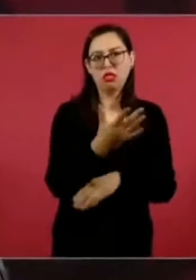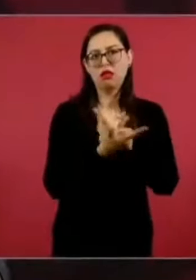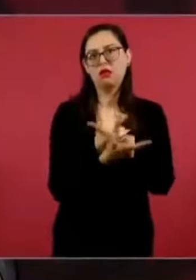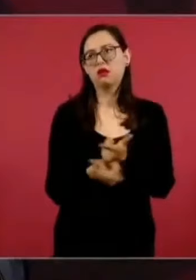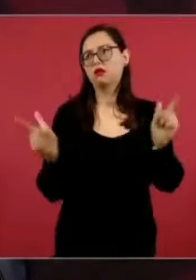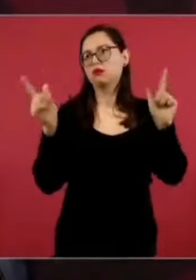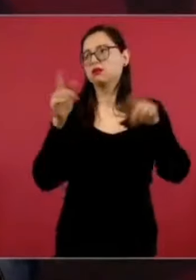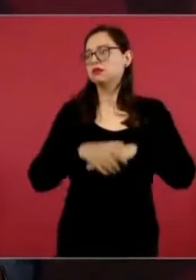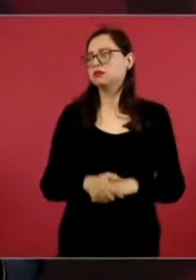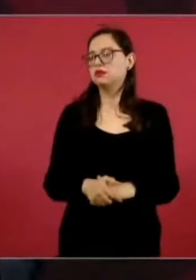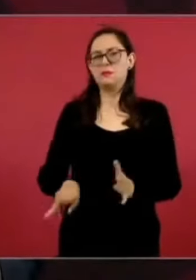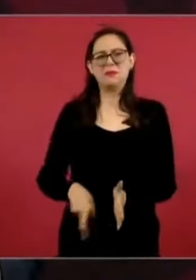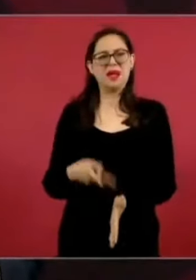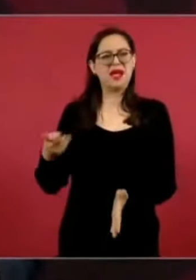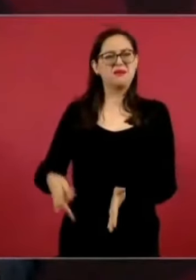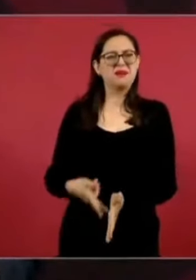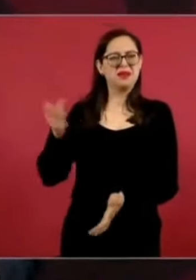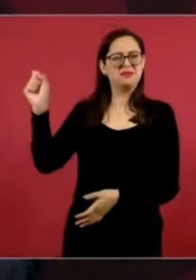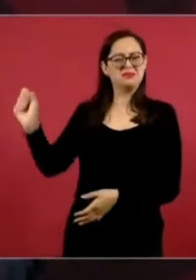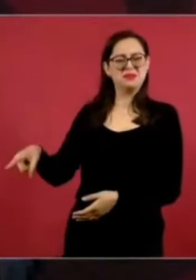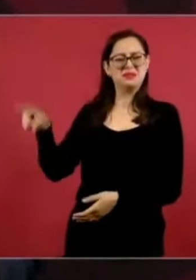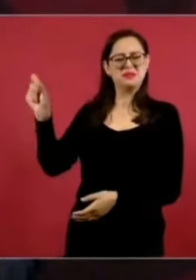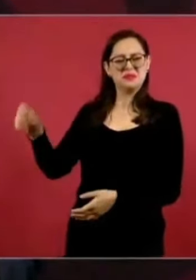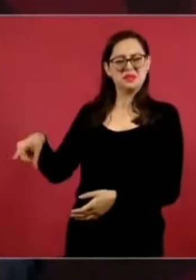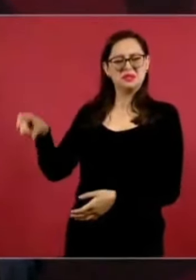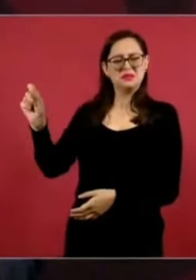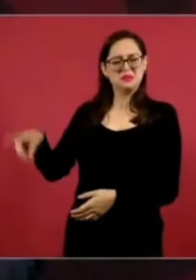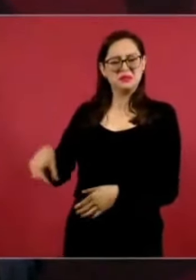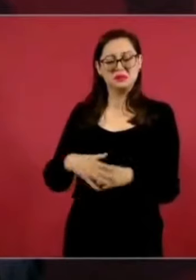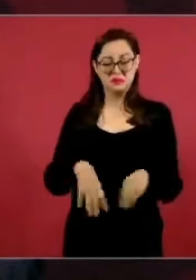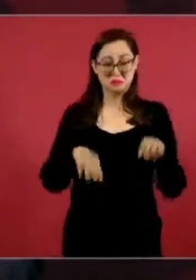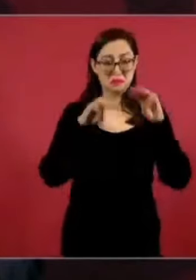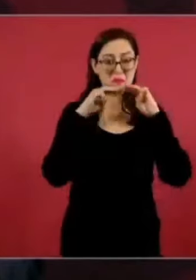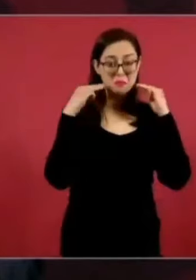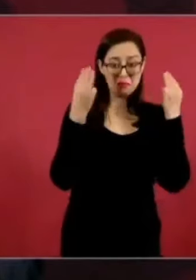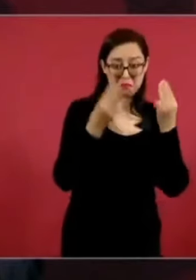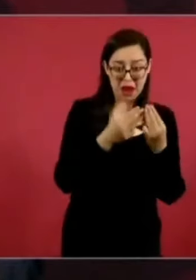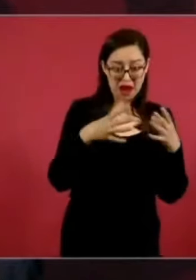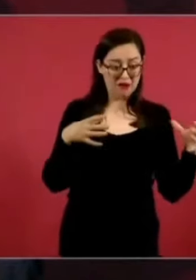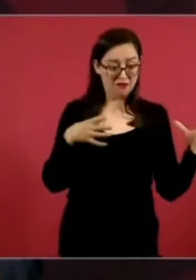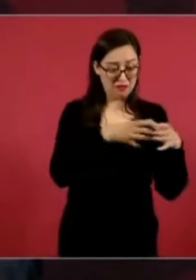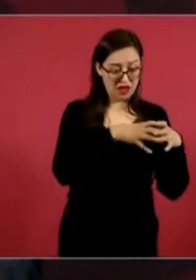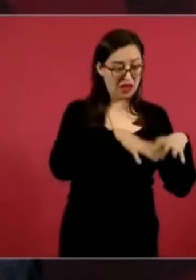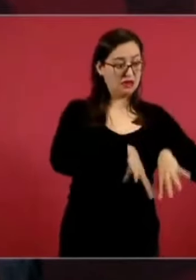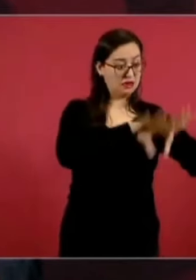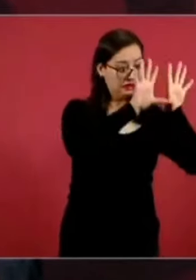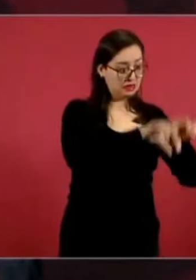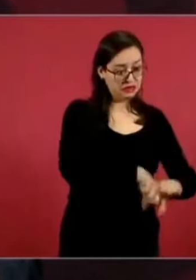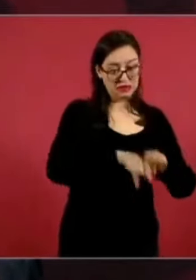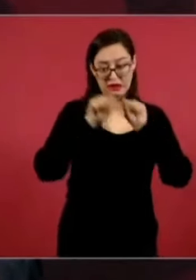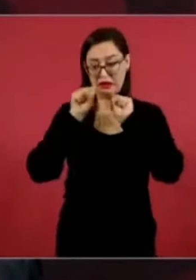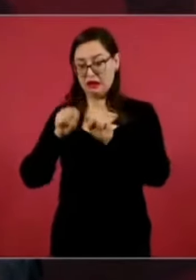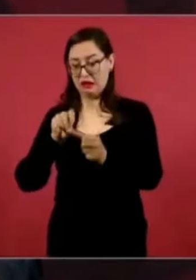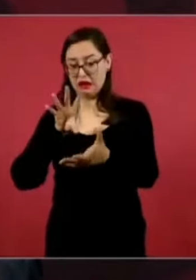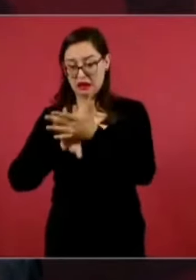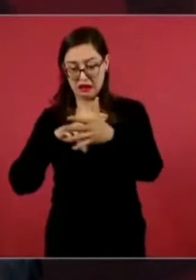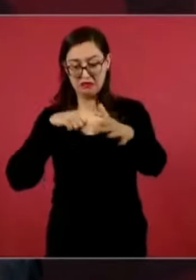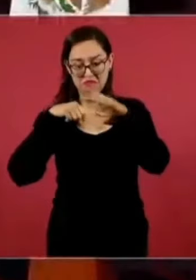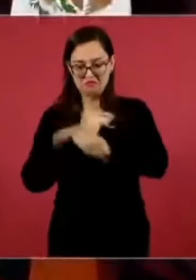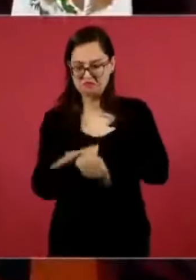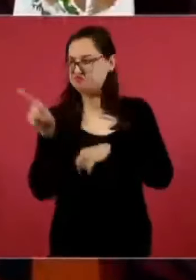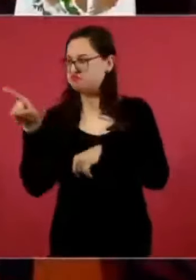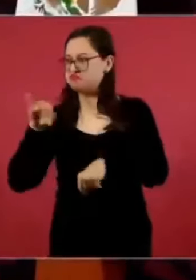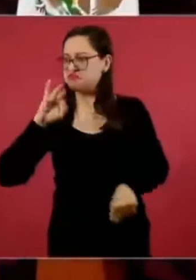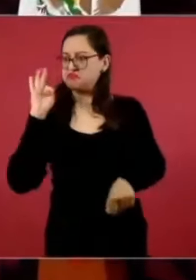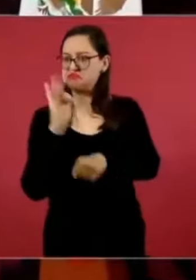delincuencia, del crimen organizado como a la delincuencia del cuello blanco?